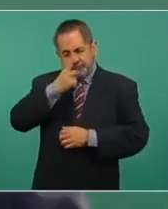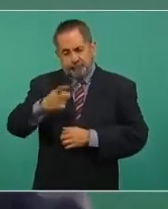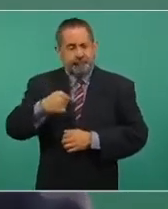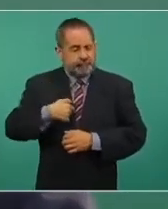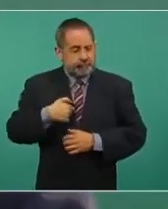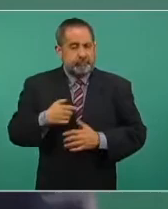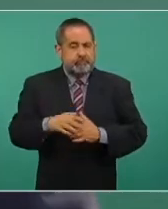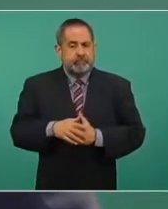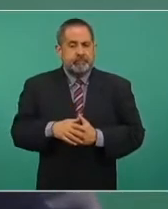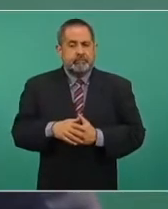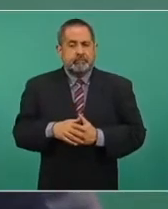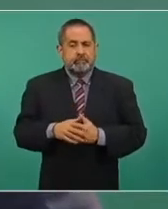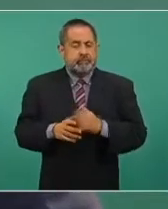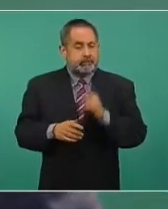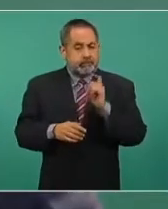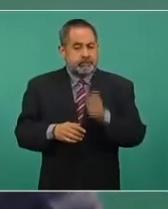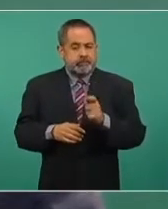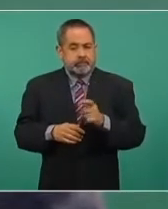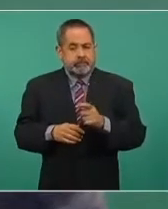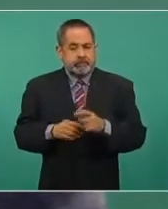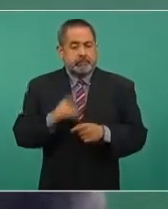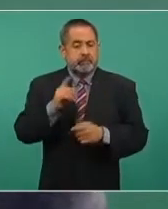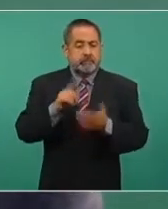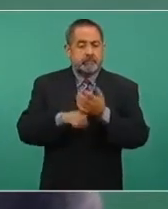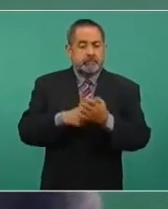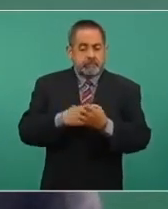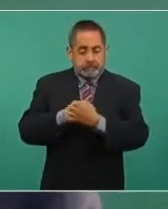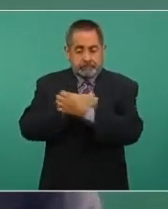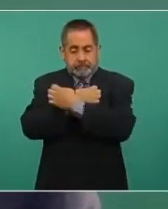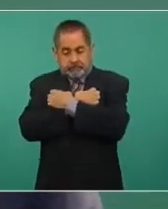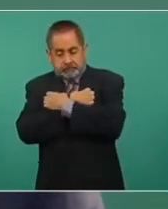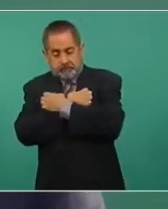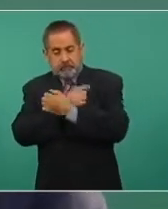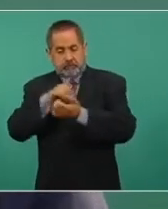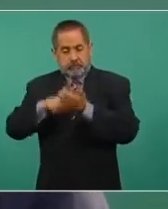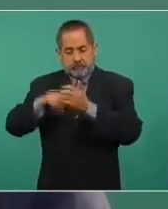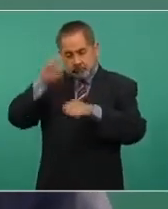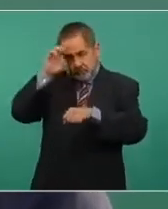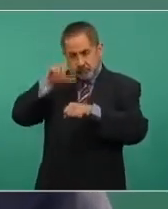que una cosa es la educación y otra cosa es la cultura,